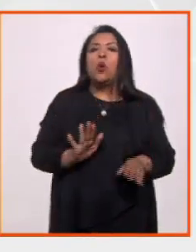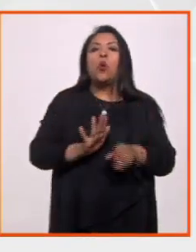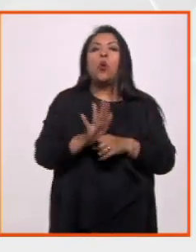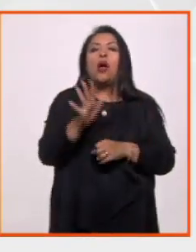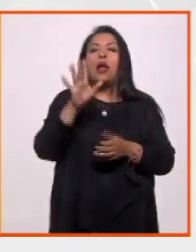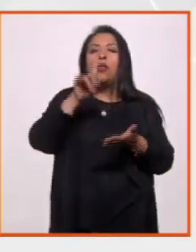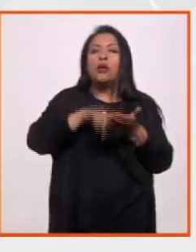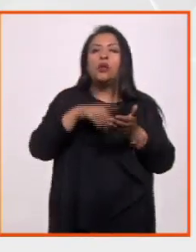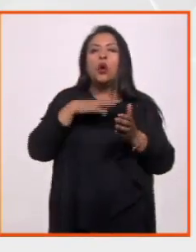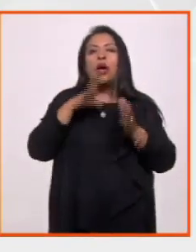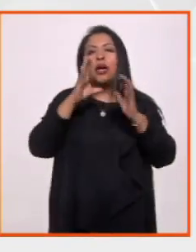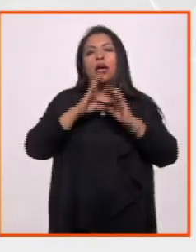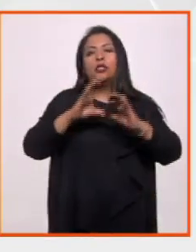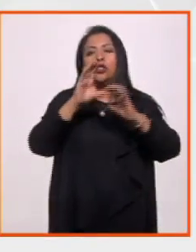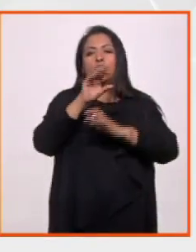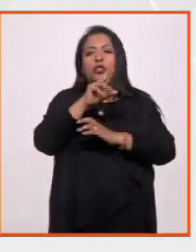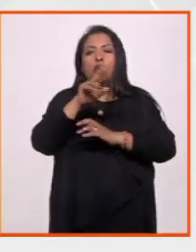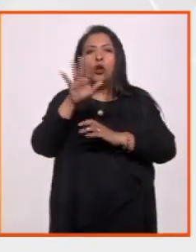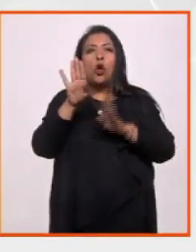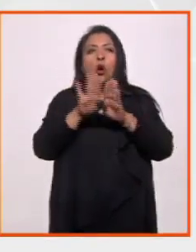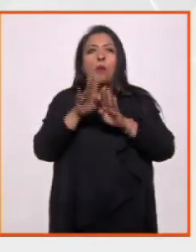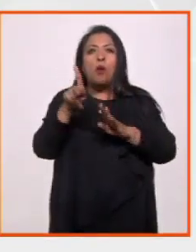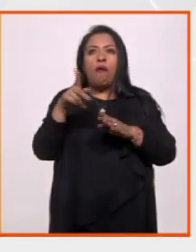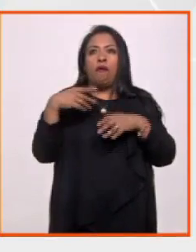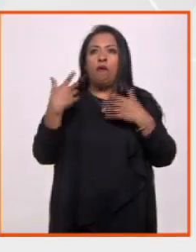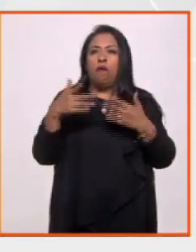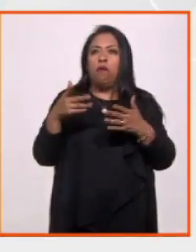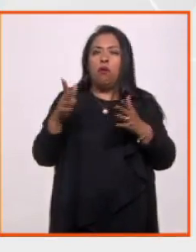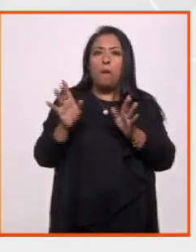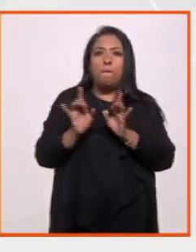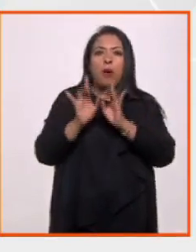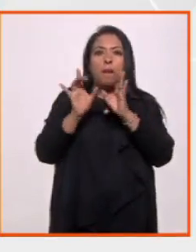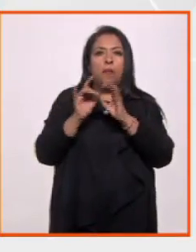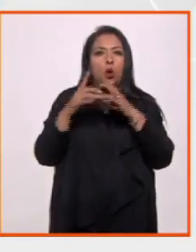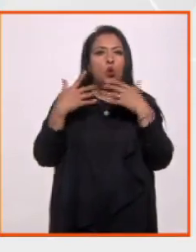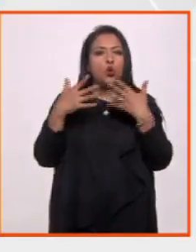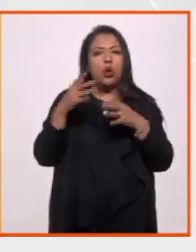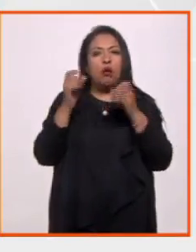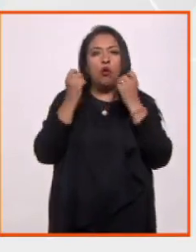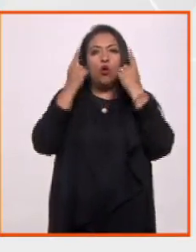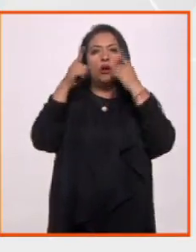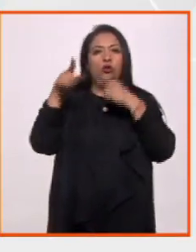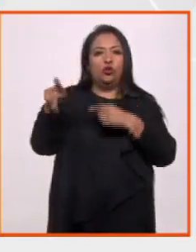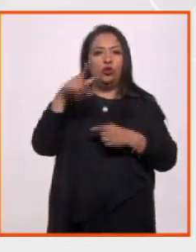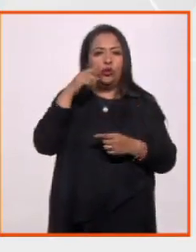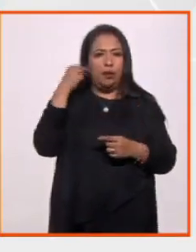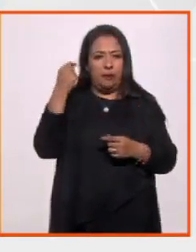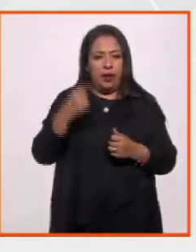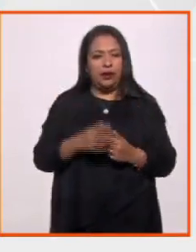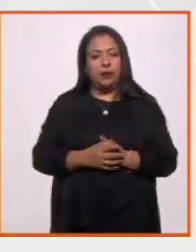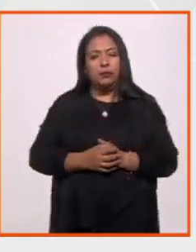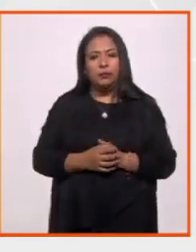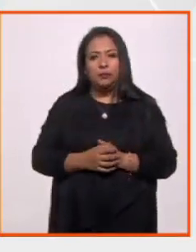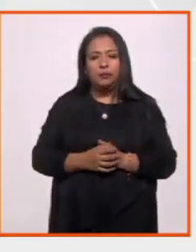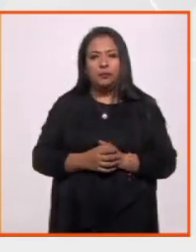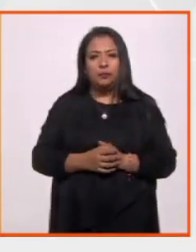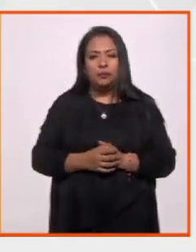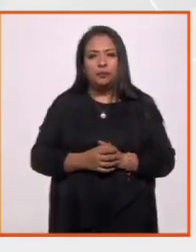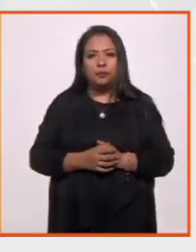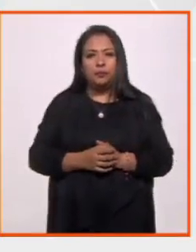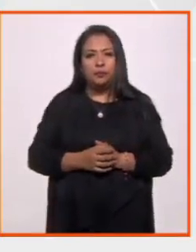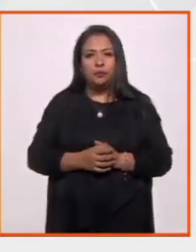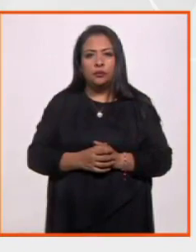tradicionales como registro de las hazañas de Zapata. Y ahora necesitamos a Emiliano Bebé.